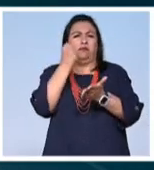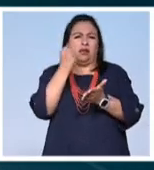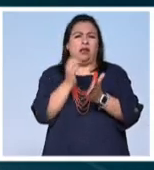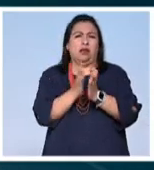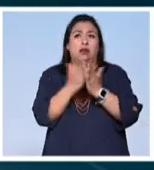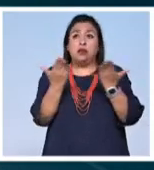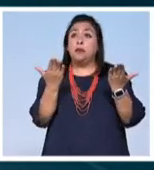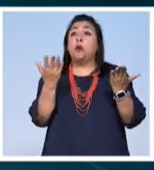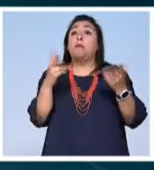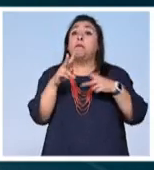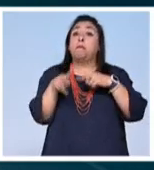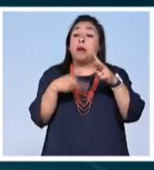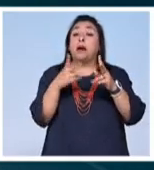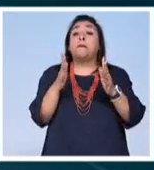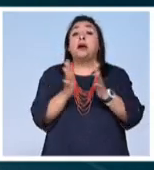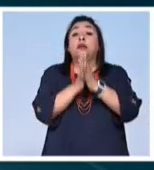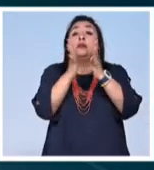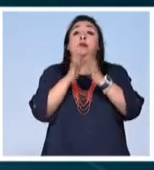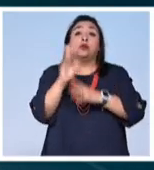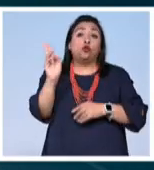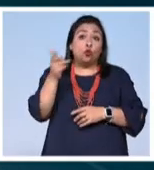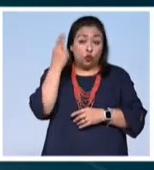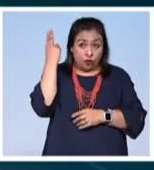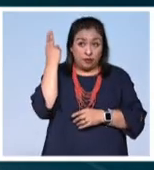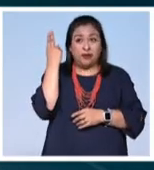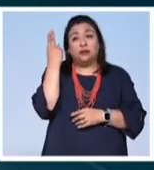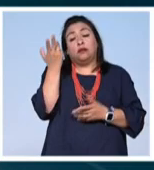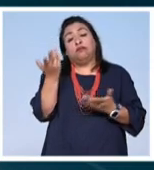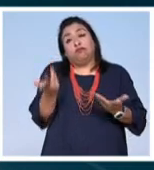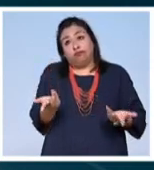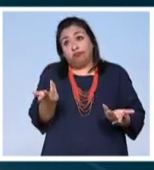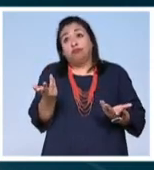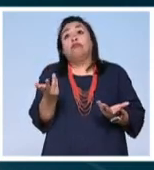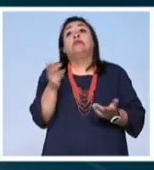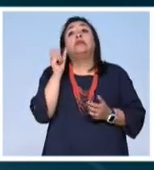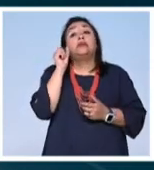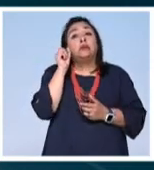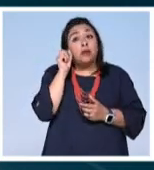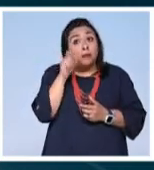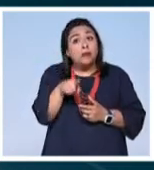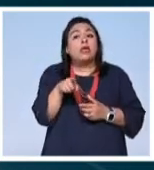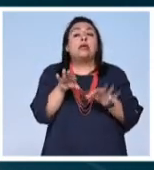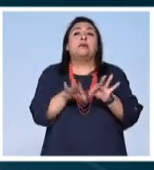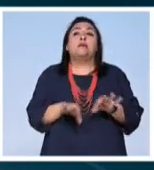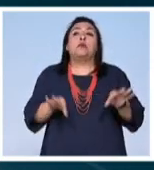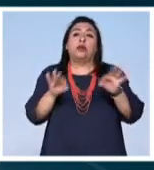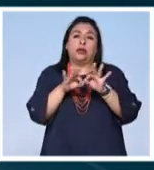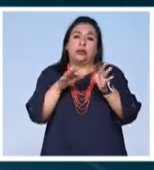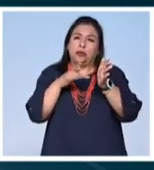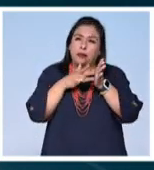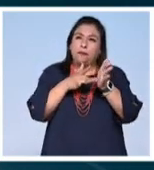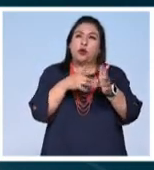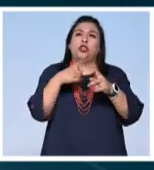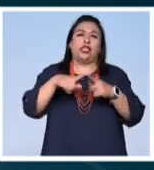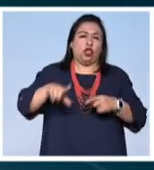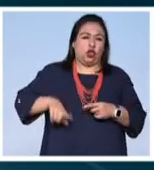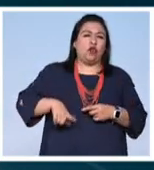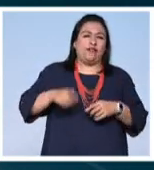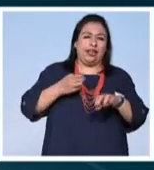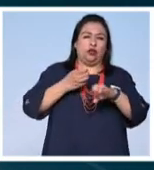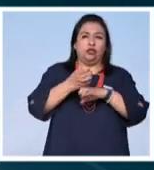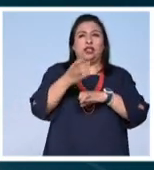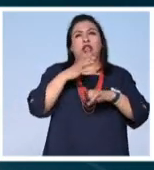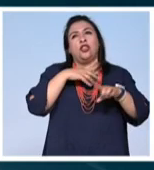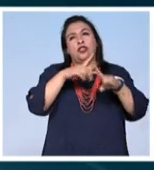presencia de universidades que van a estar con nosotros. Así es que, bueno, y sobre todo también muy importante el apoyo del gobierno del estado,